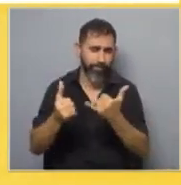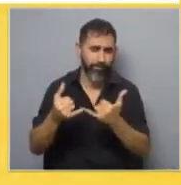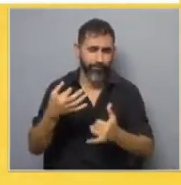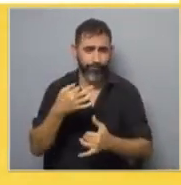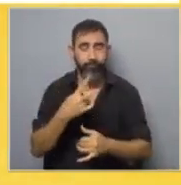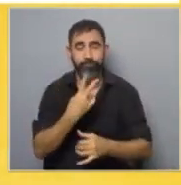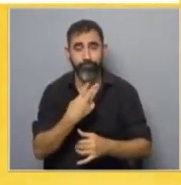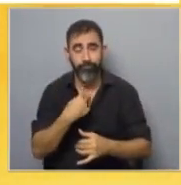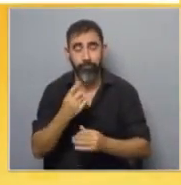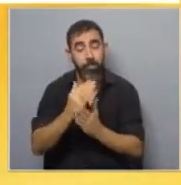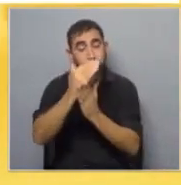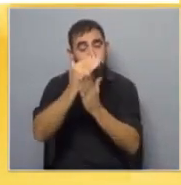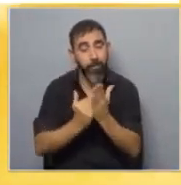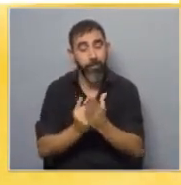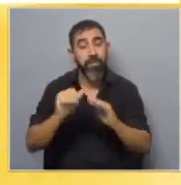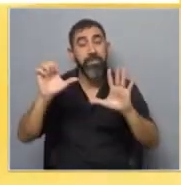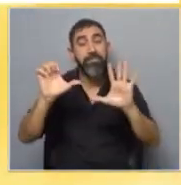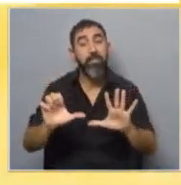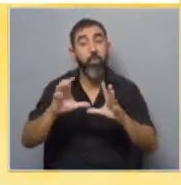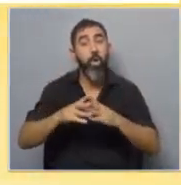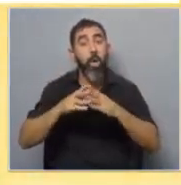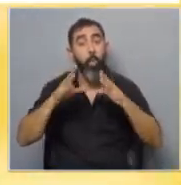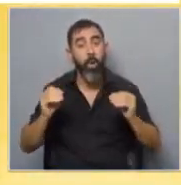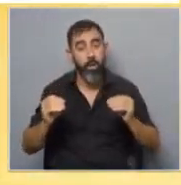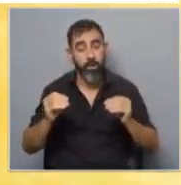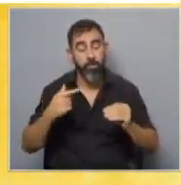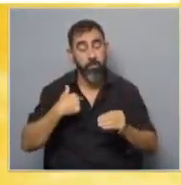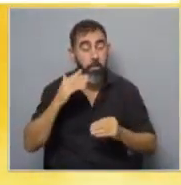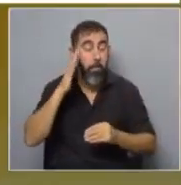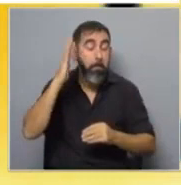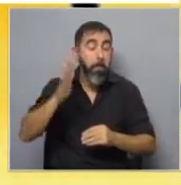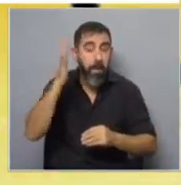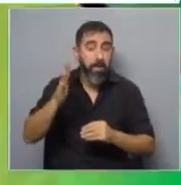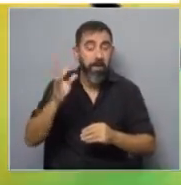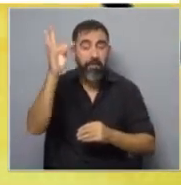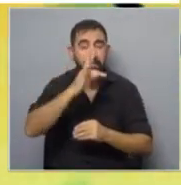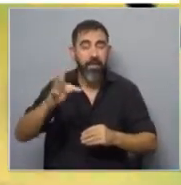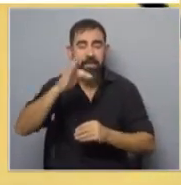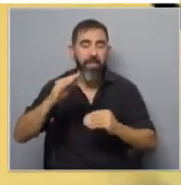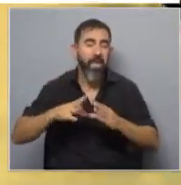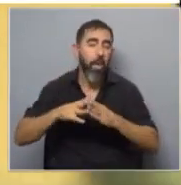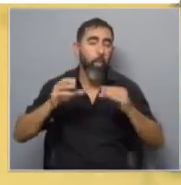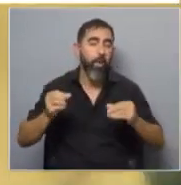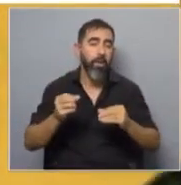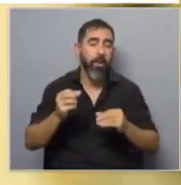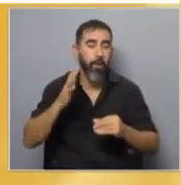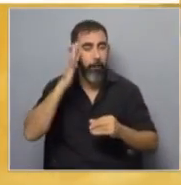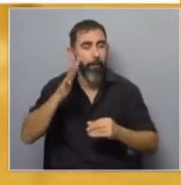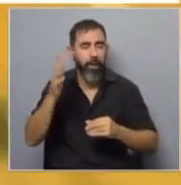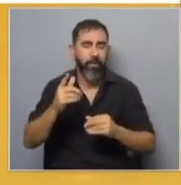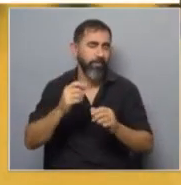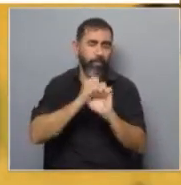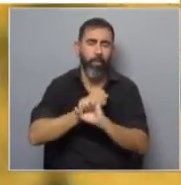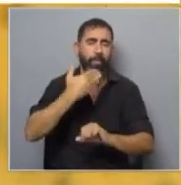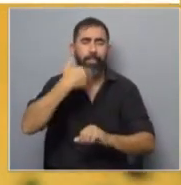Ahí bajamos y terminamos yendo a sextos de escuela. Yo pensaba, cuando empezamos en algunos talleres de escuela, que iba a quedar re grande, que no